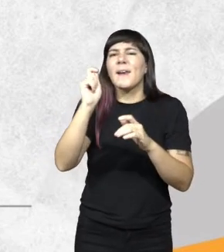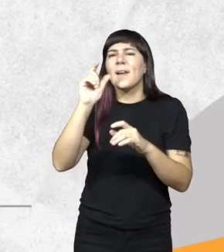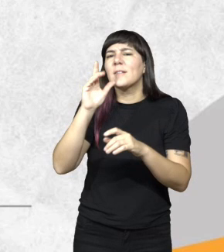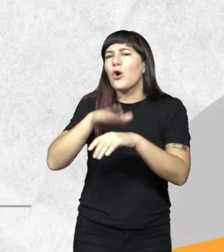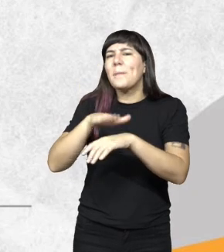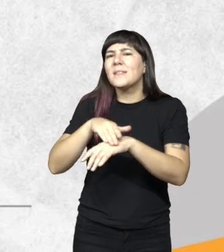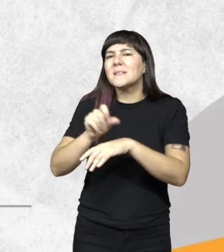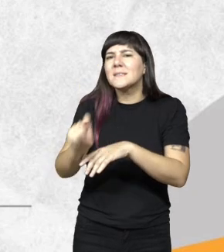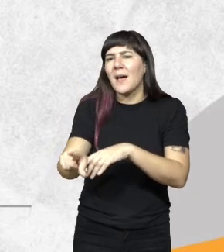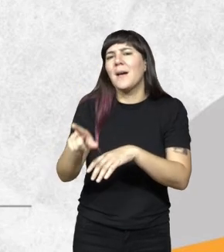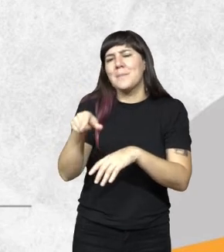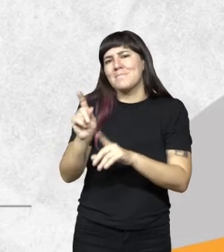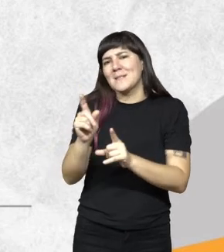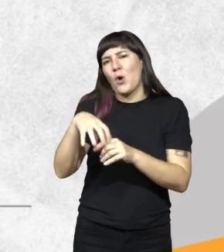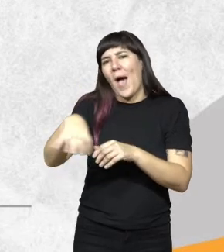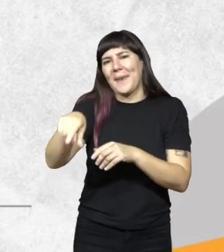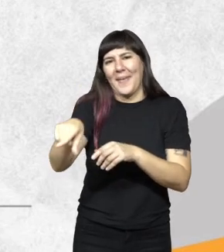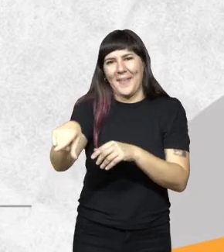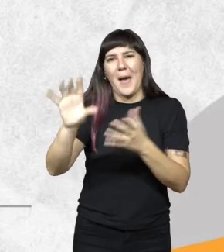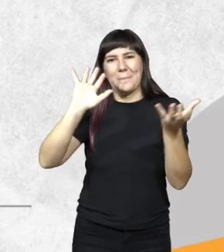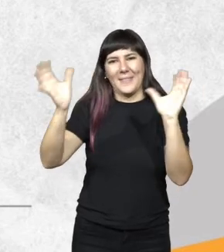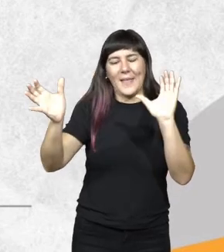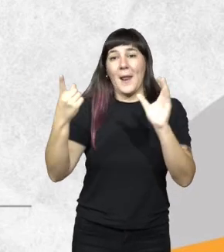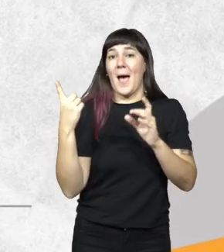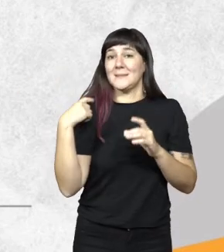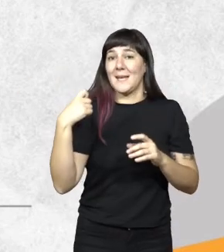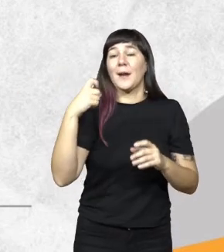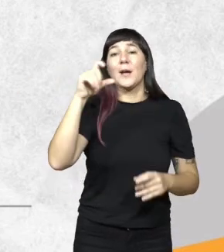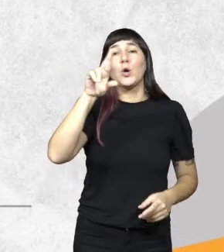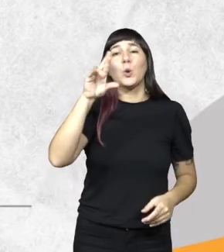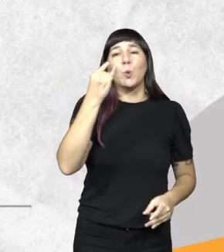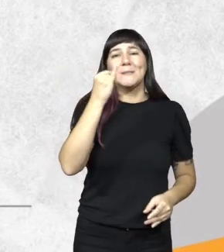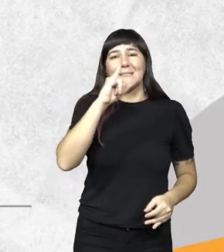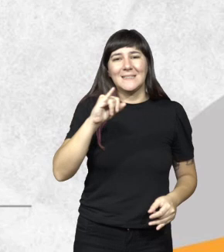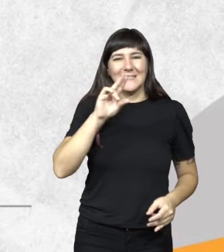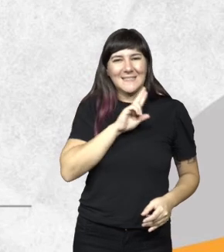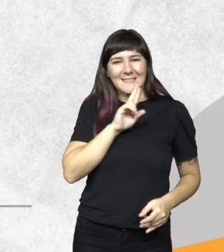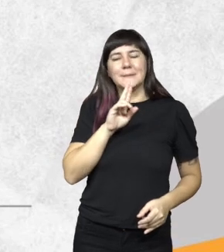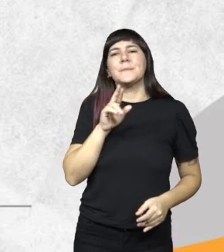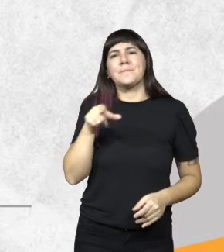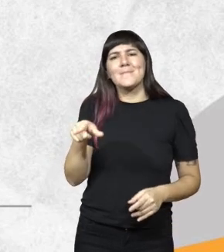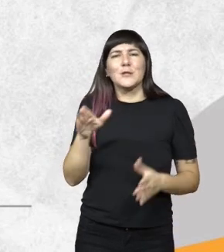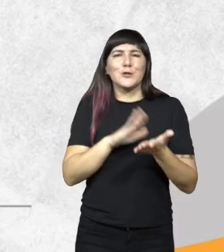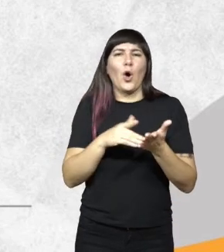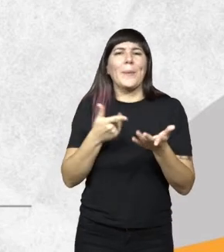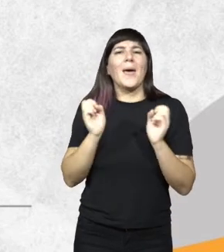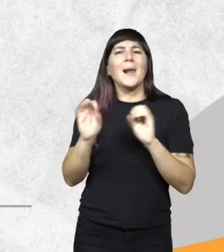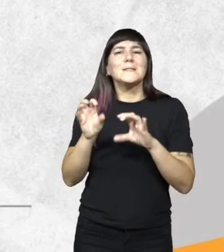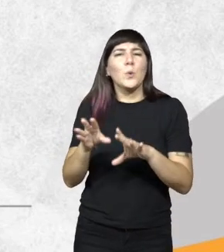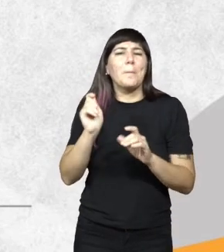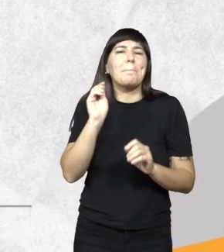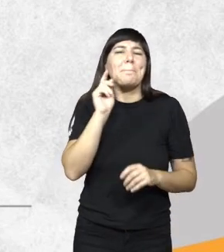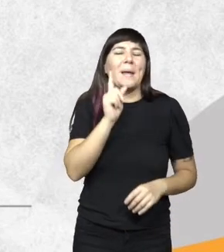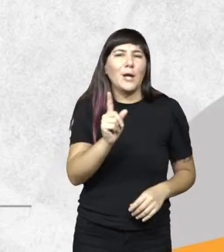de Gestión Ambiental, que ayer, en la tarde de ayer, Elizabeth Ruiz estuvo haciendo mención a la gestión de los residuos peligrosos. El